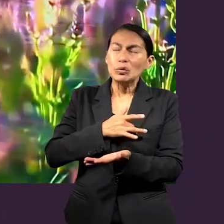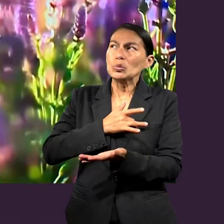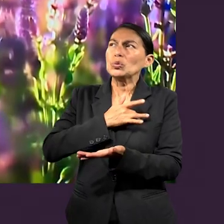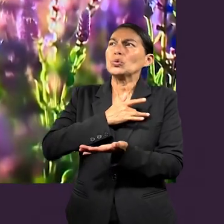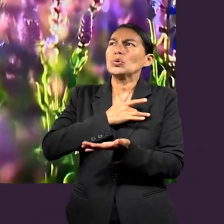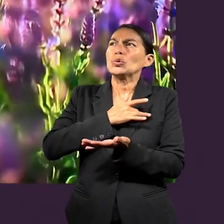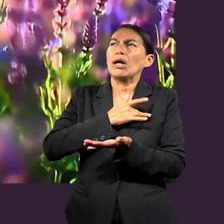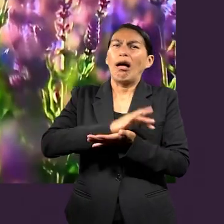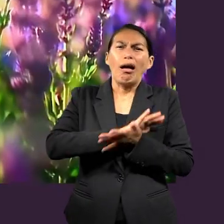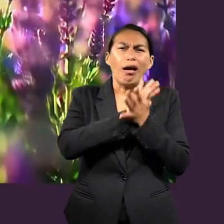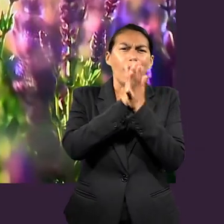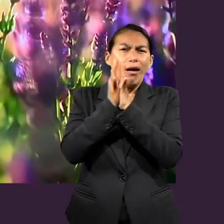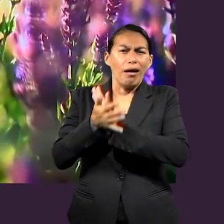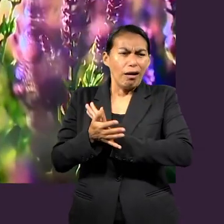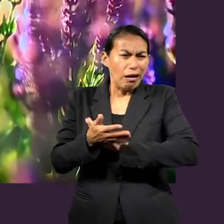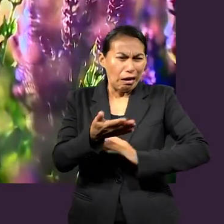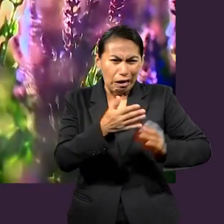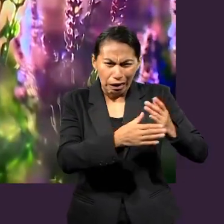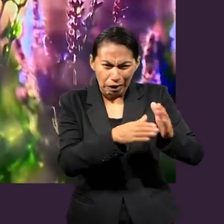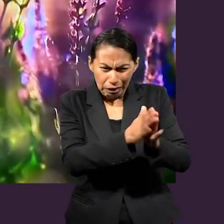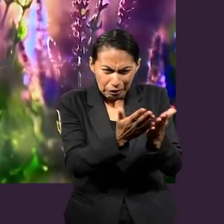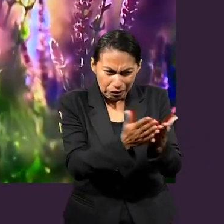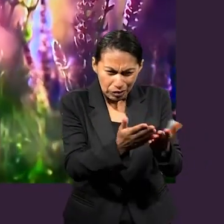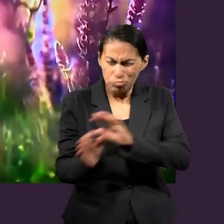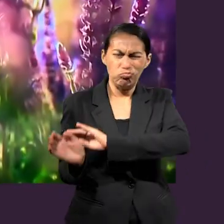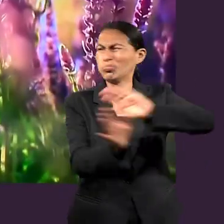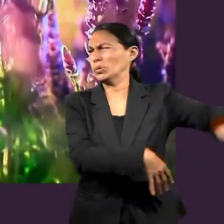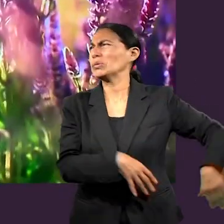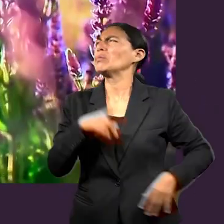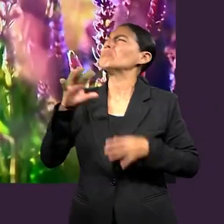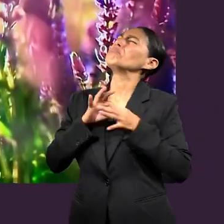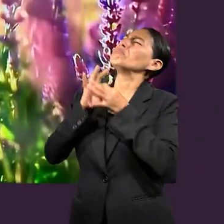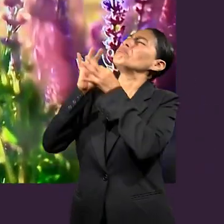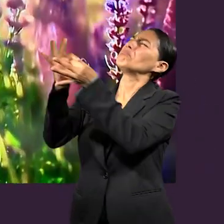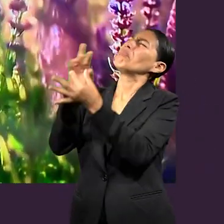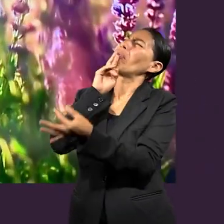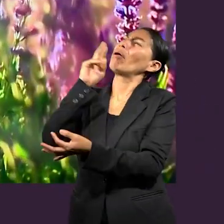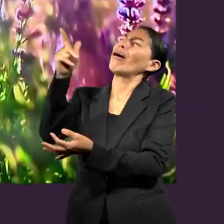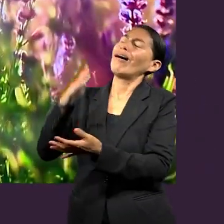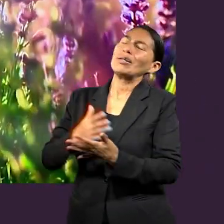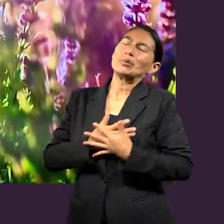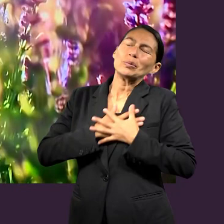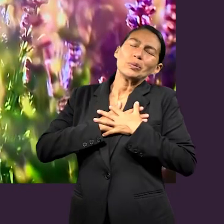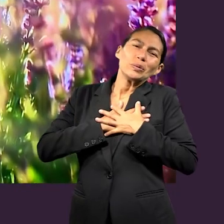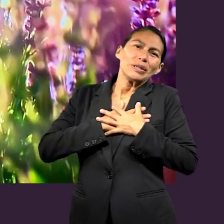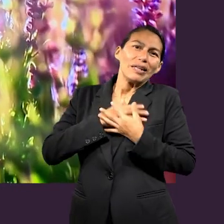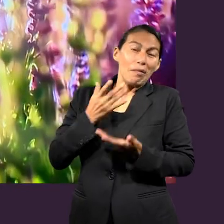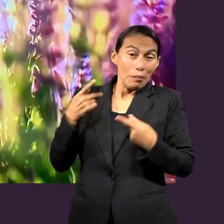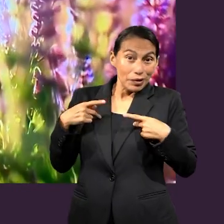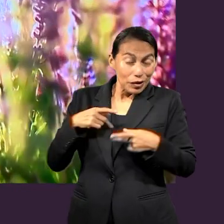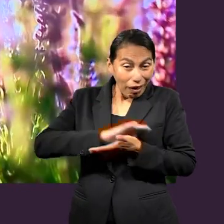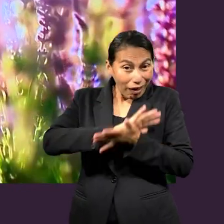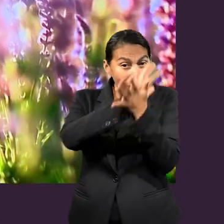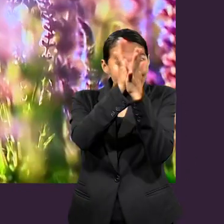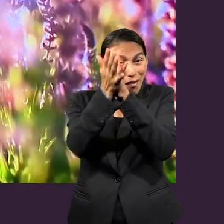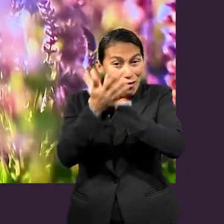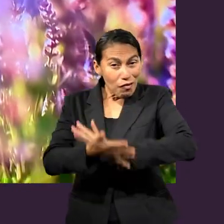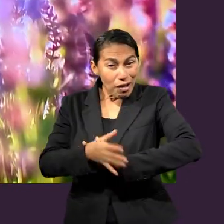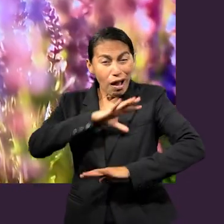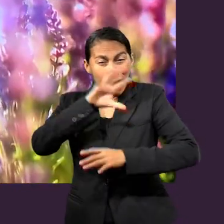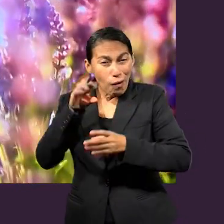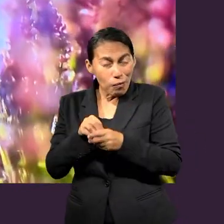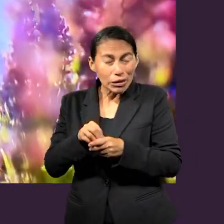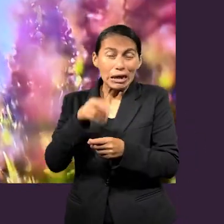cambios totales, a transformaciones dramáticas, donde la vida llega a ser no solamente una renovación, sino